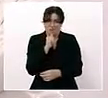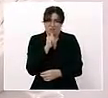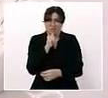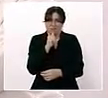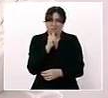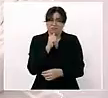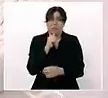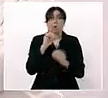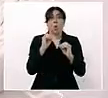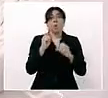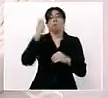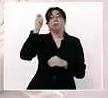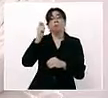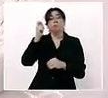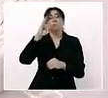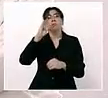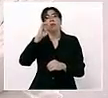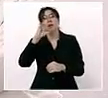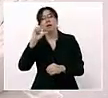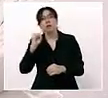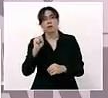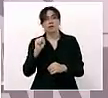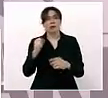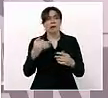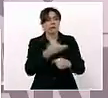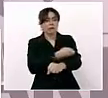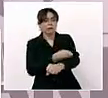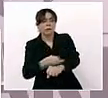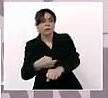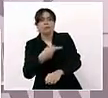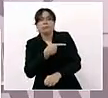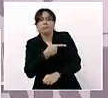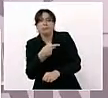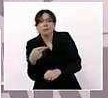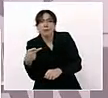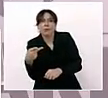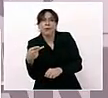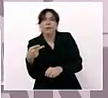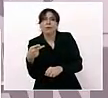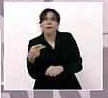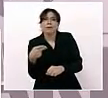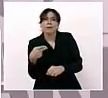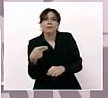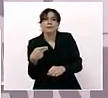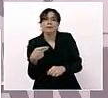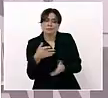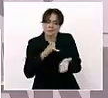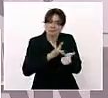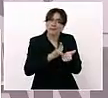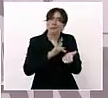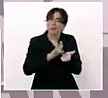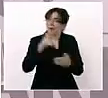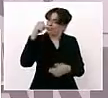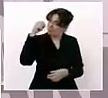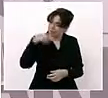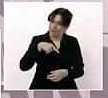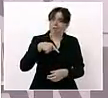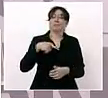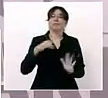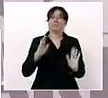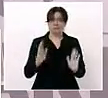becas de estudiantes de familias pobres. Y también ya es una realidad